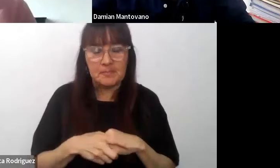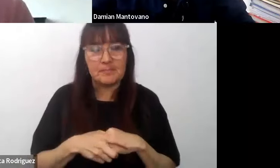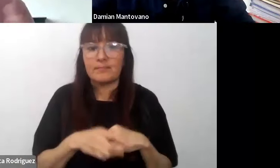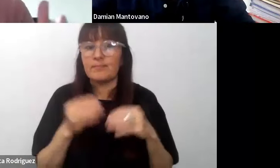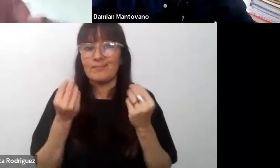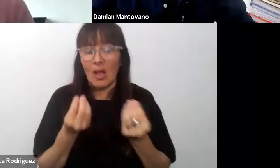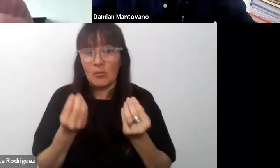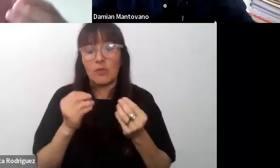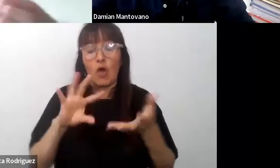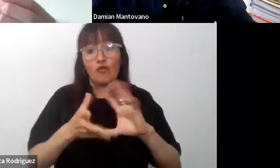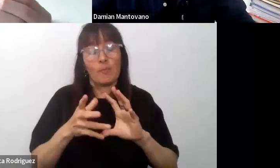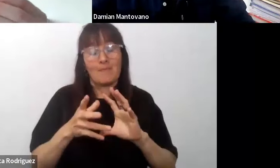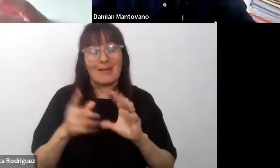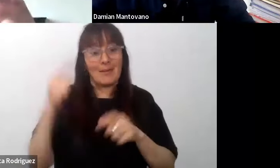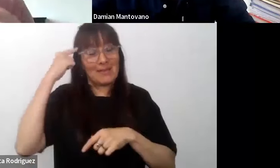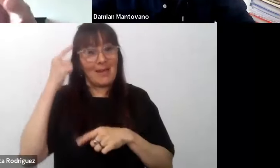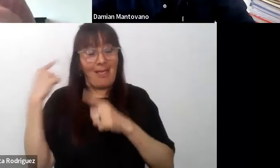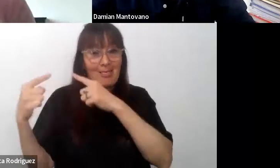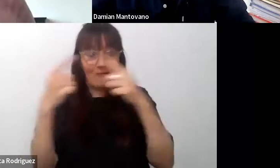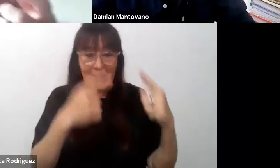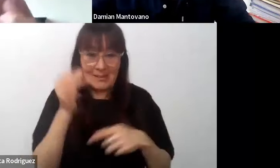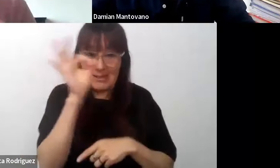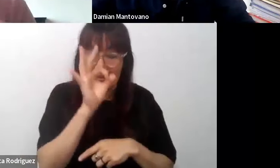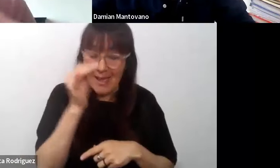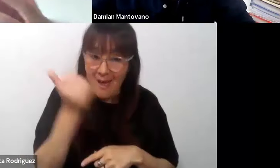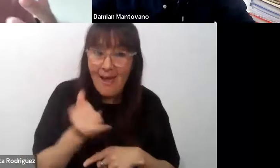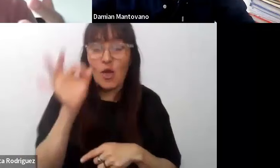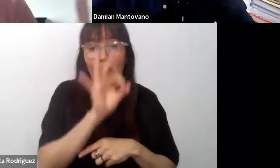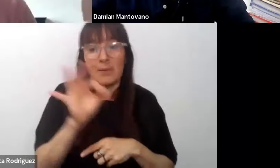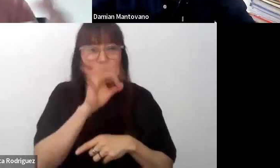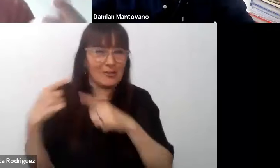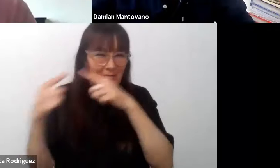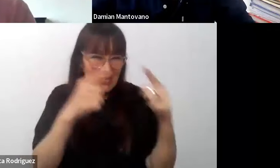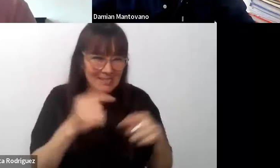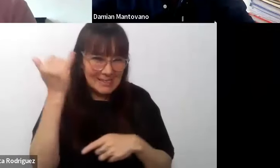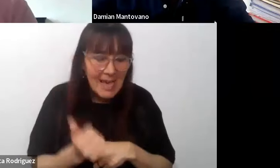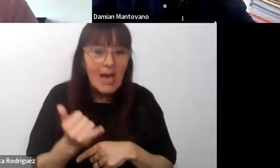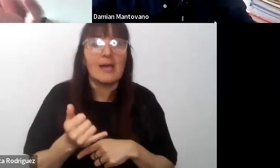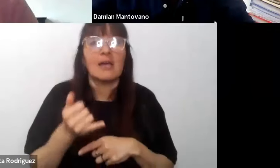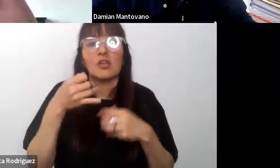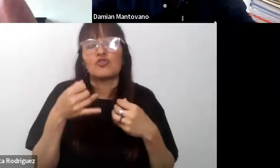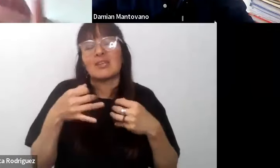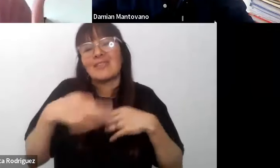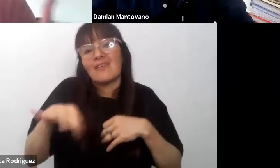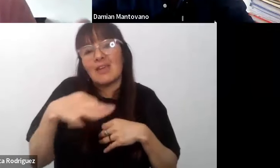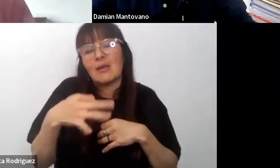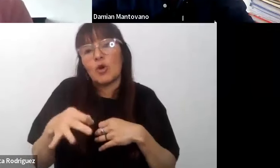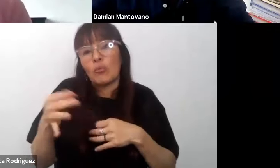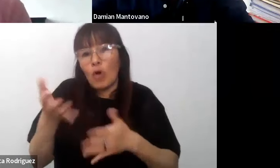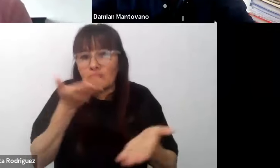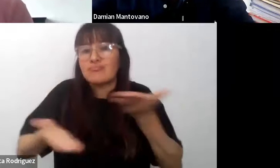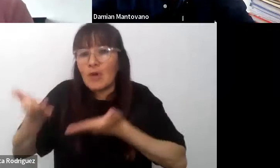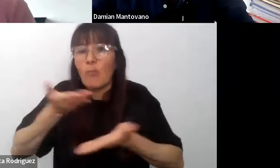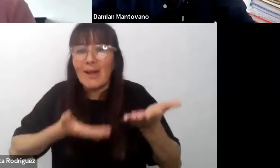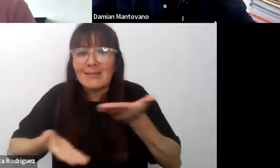maneras de pensar diferentes entonces hay que poder establecer un lenguaje común y oír escuchar al